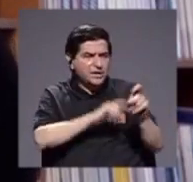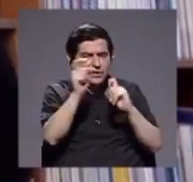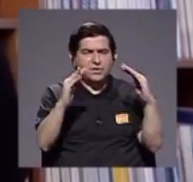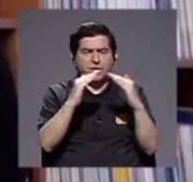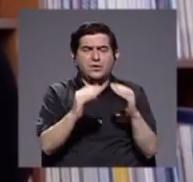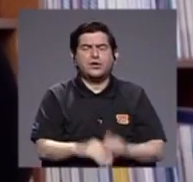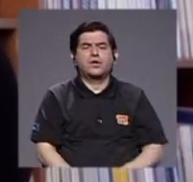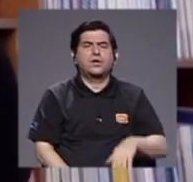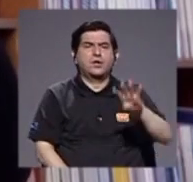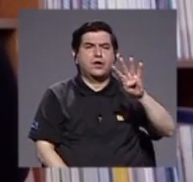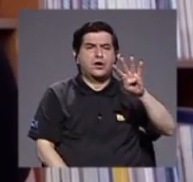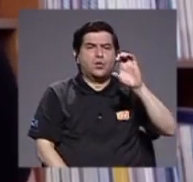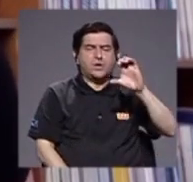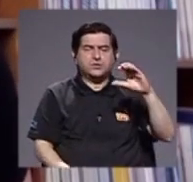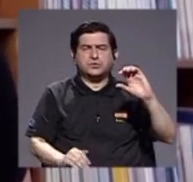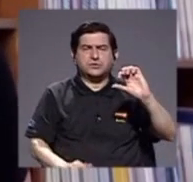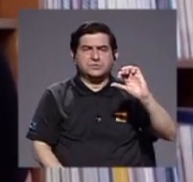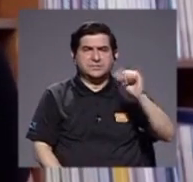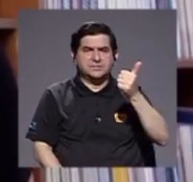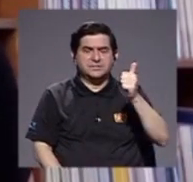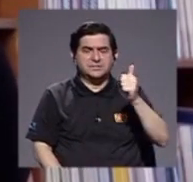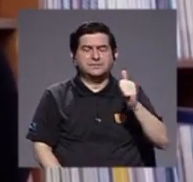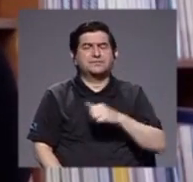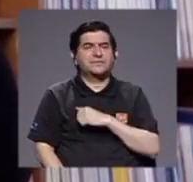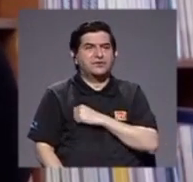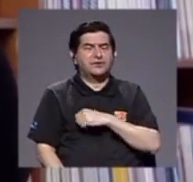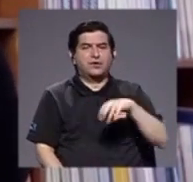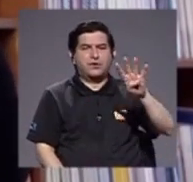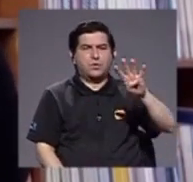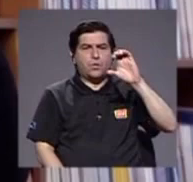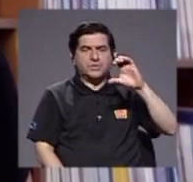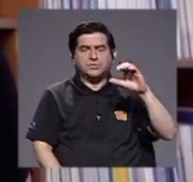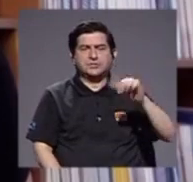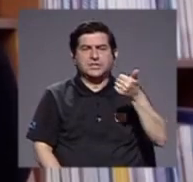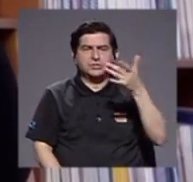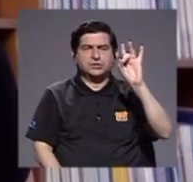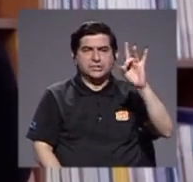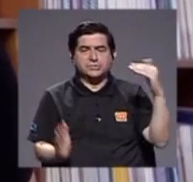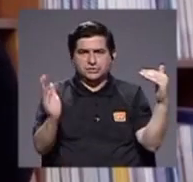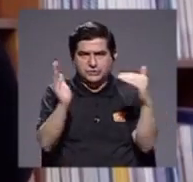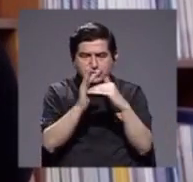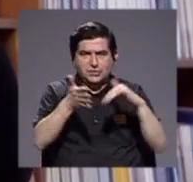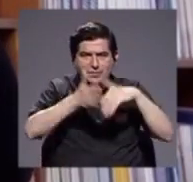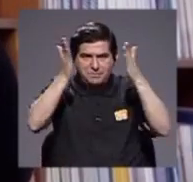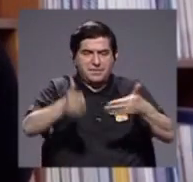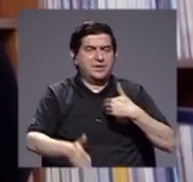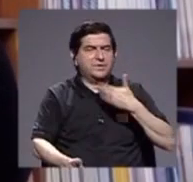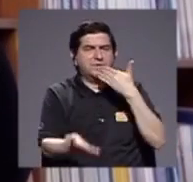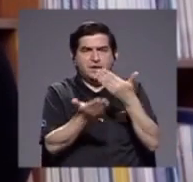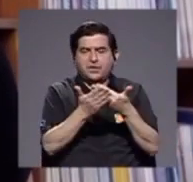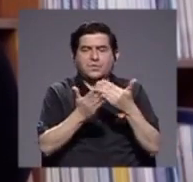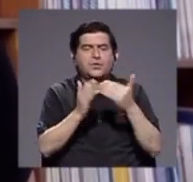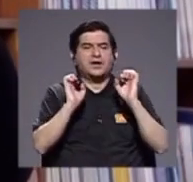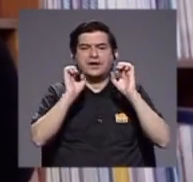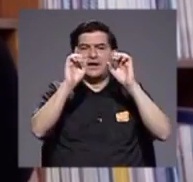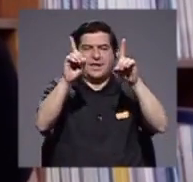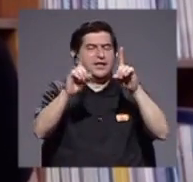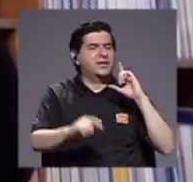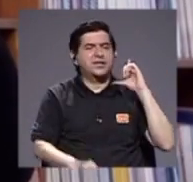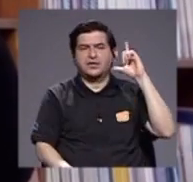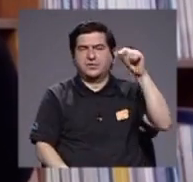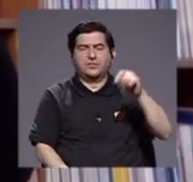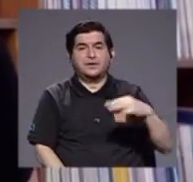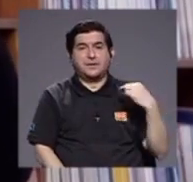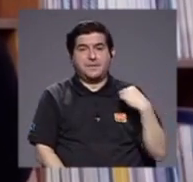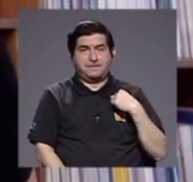418 mil estudiantes en el 2019 que no tienen condiciones para tener una buena educación a distancia. El